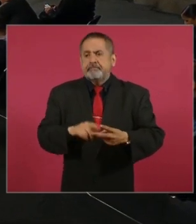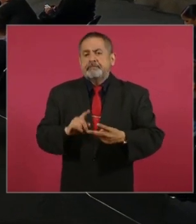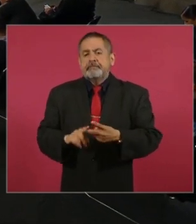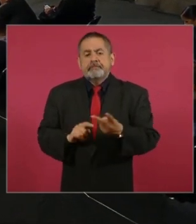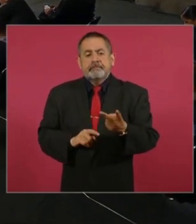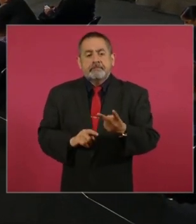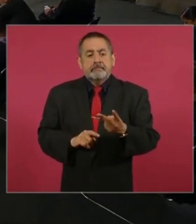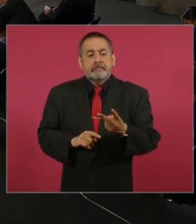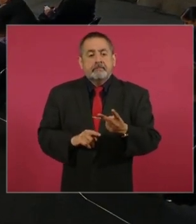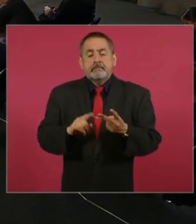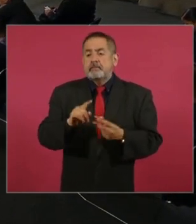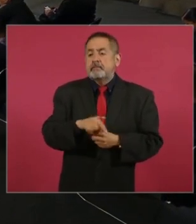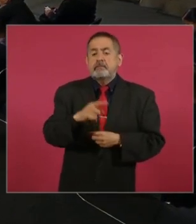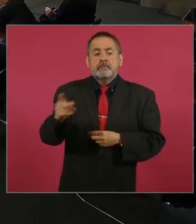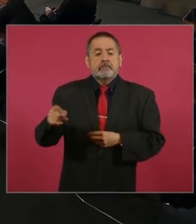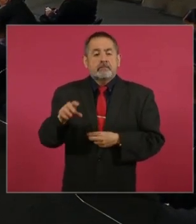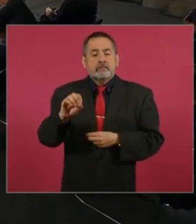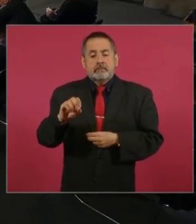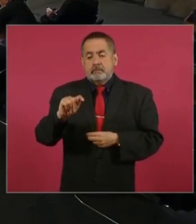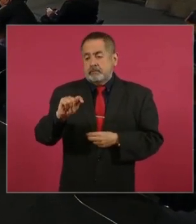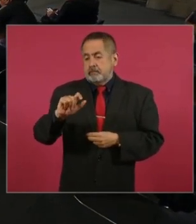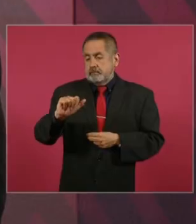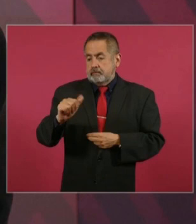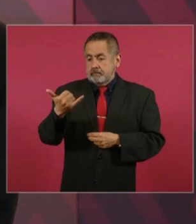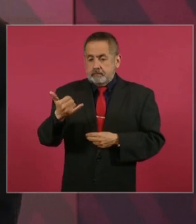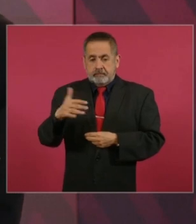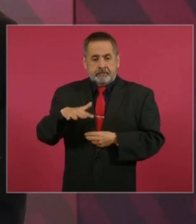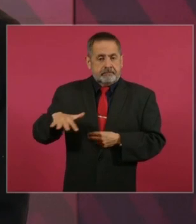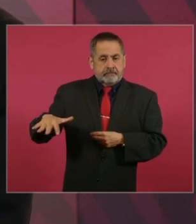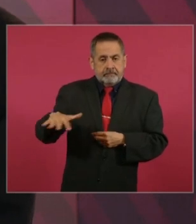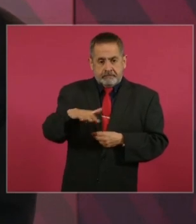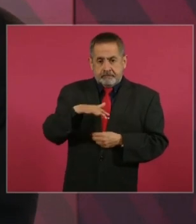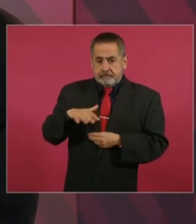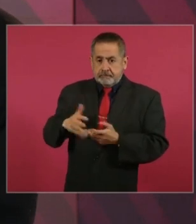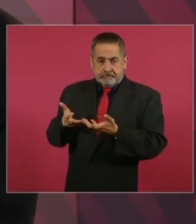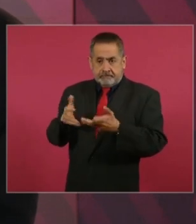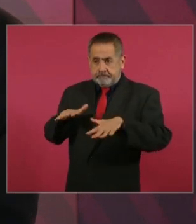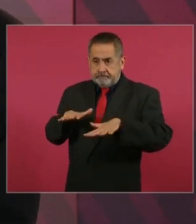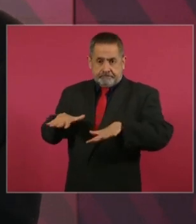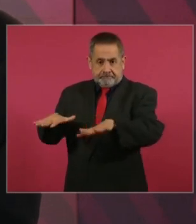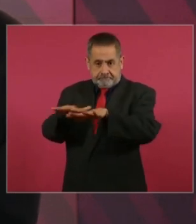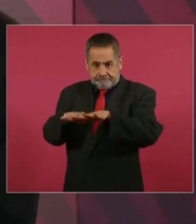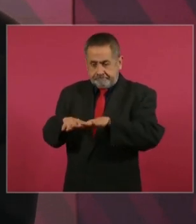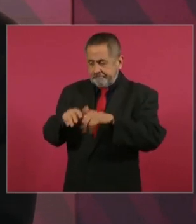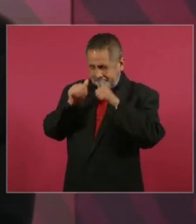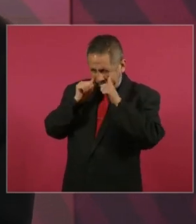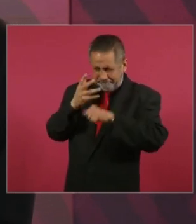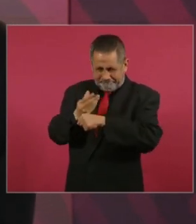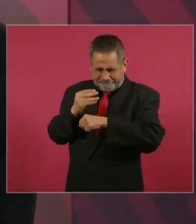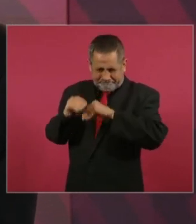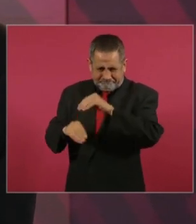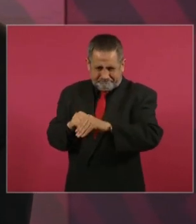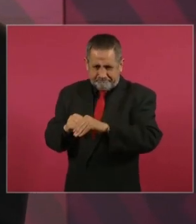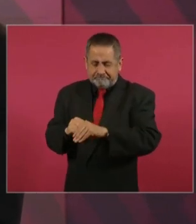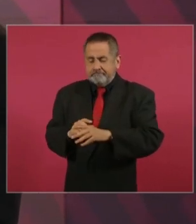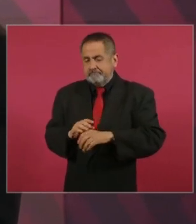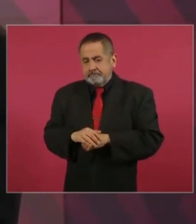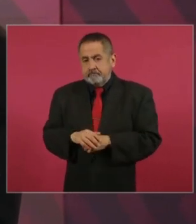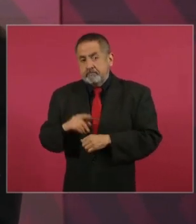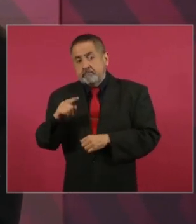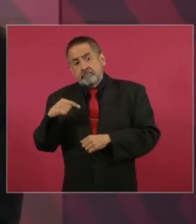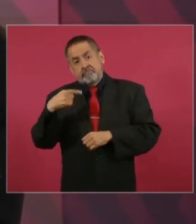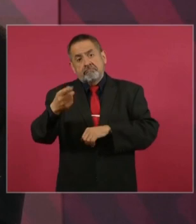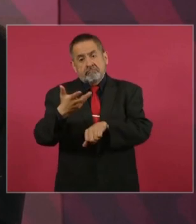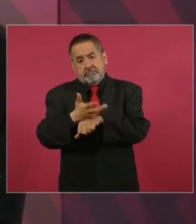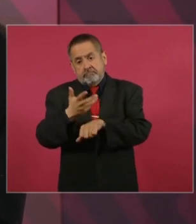La mesa de Otay, ahí vamos avanzando, la demora está del lado